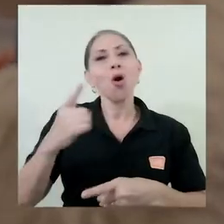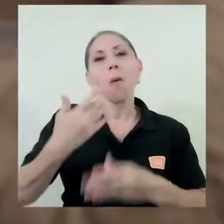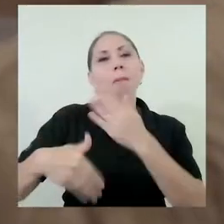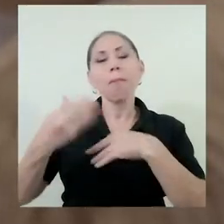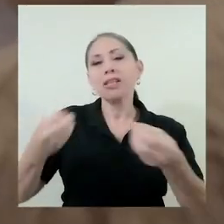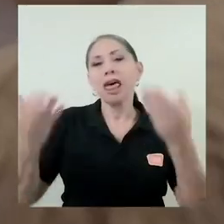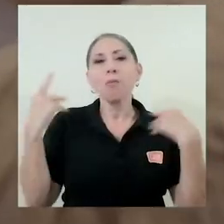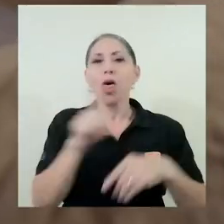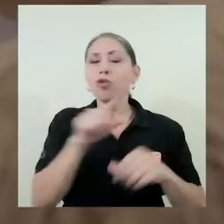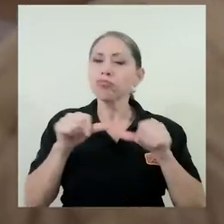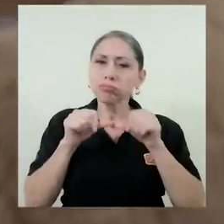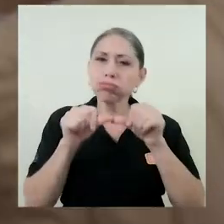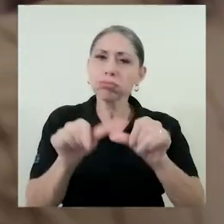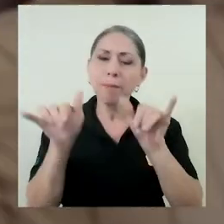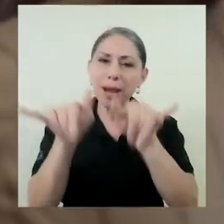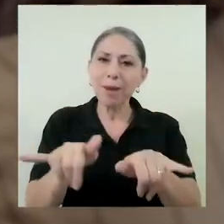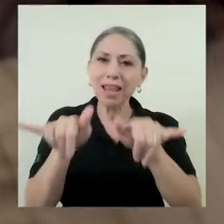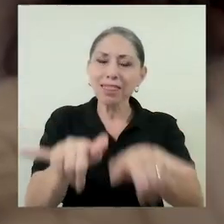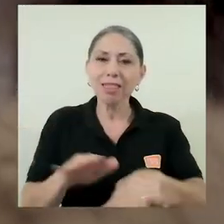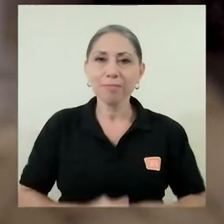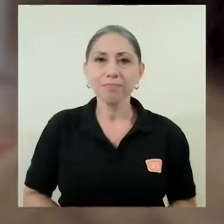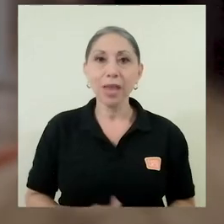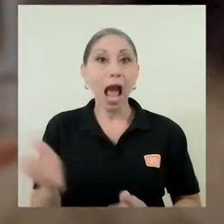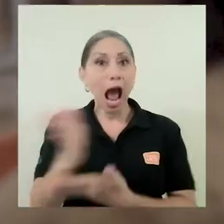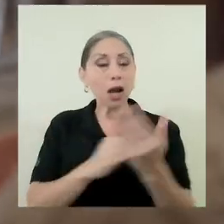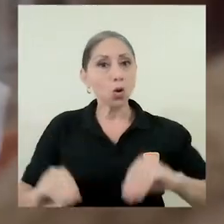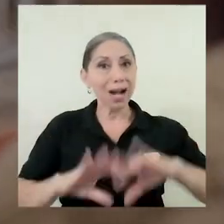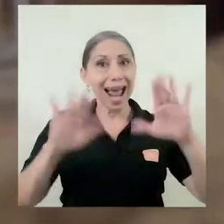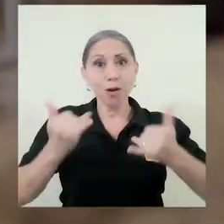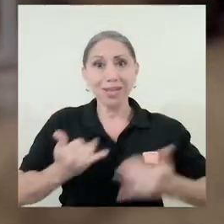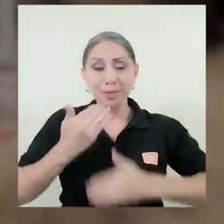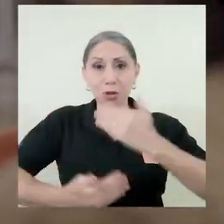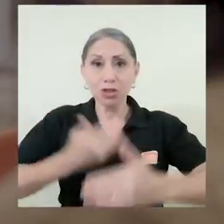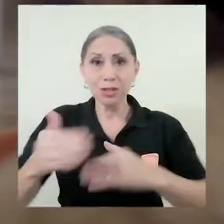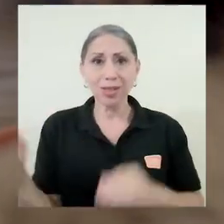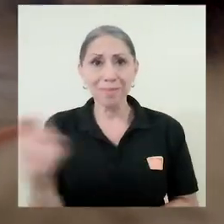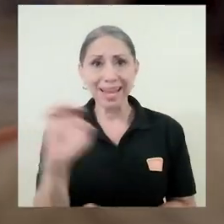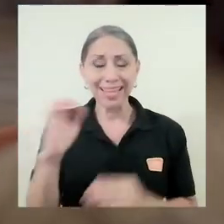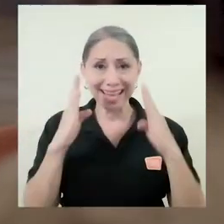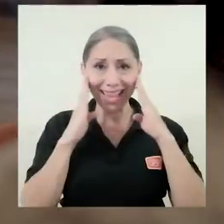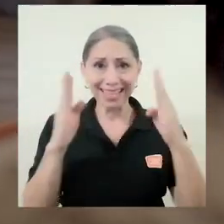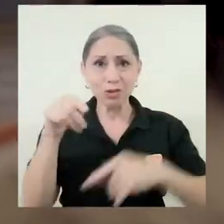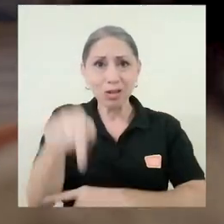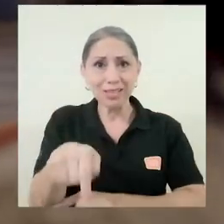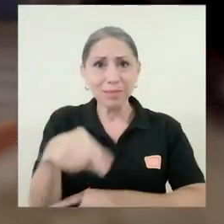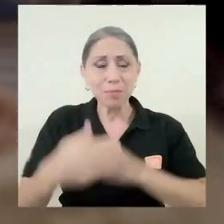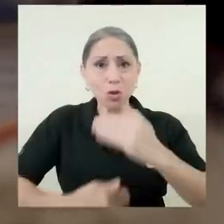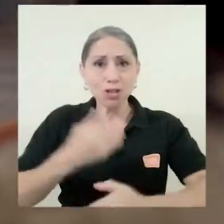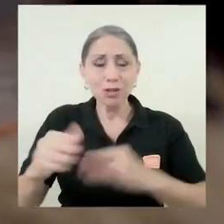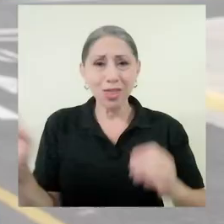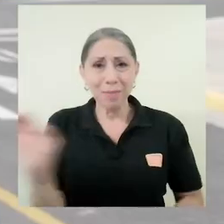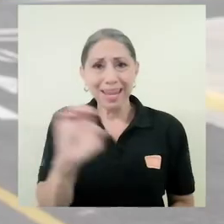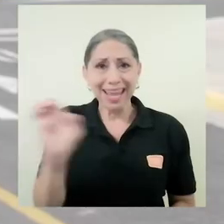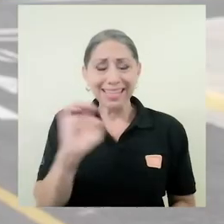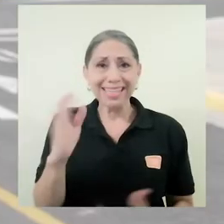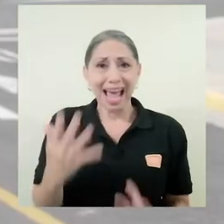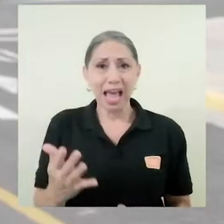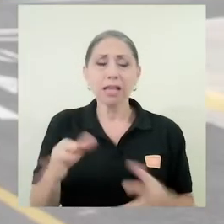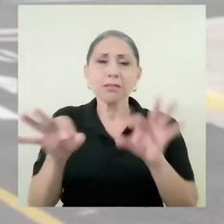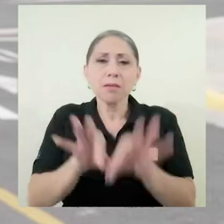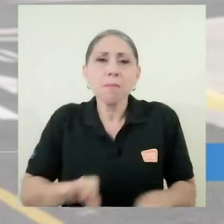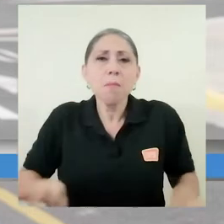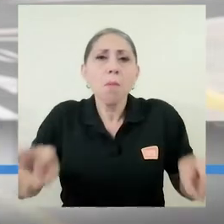Si algo queda claro en este proceso de emergencia y en la atención de este proceso de emergencia, es la importancia justamente de la